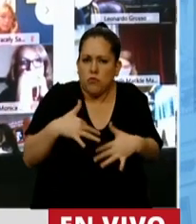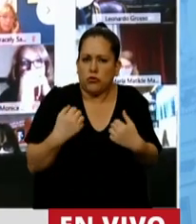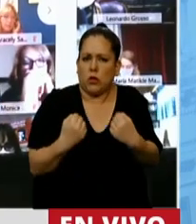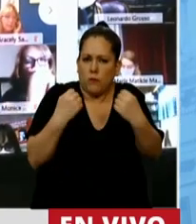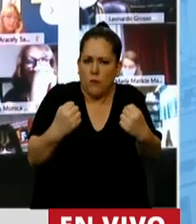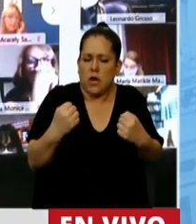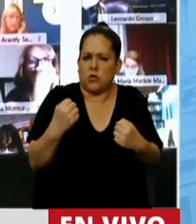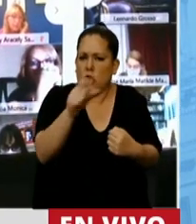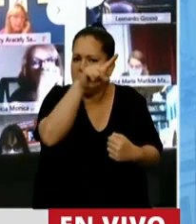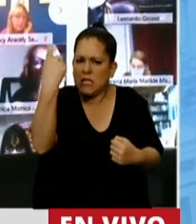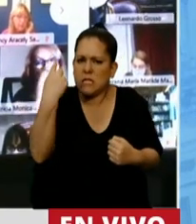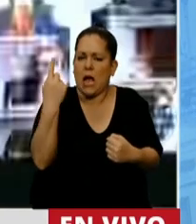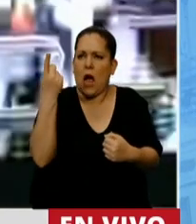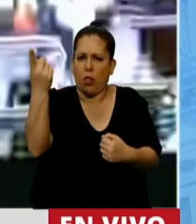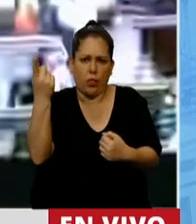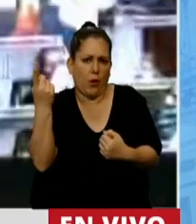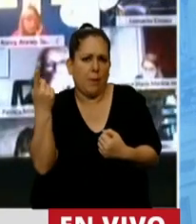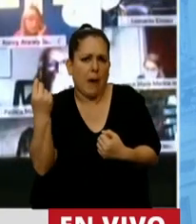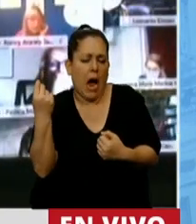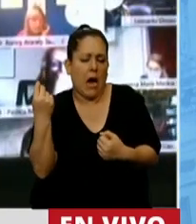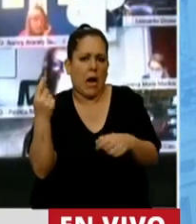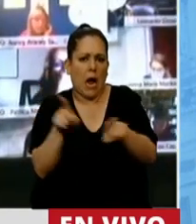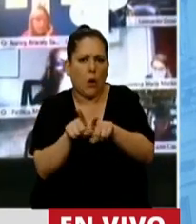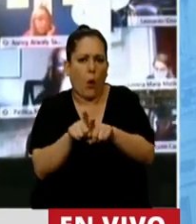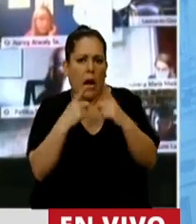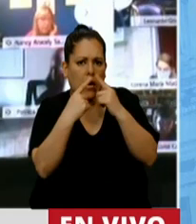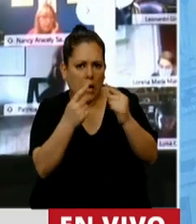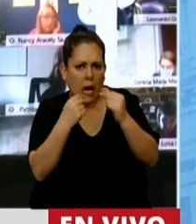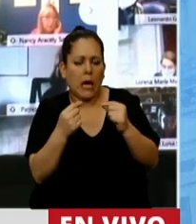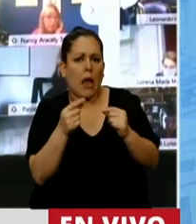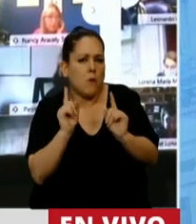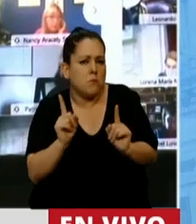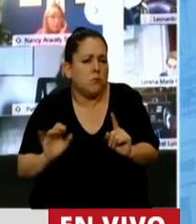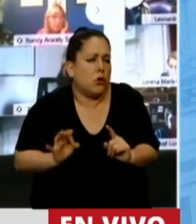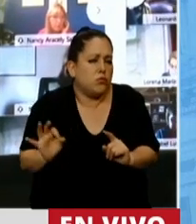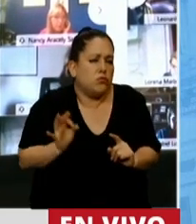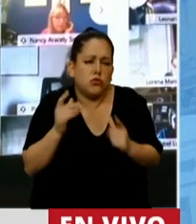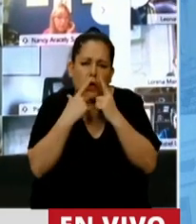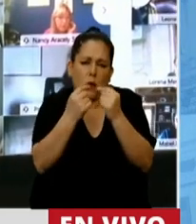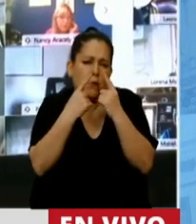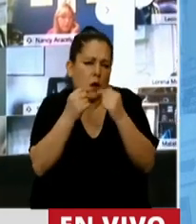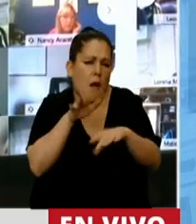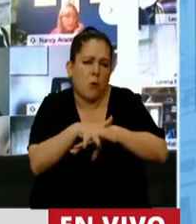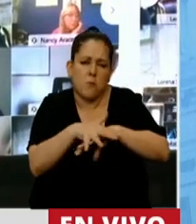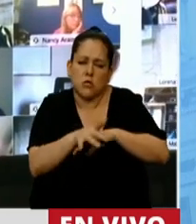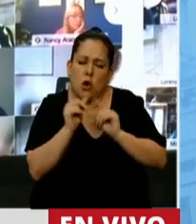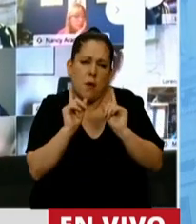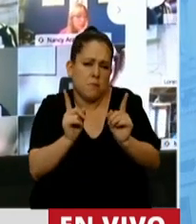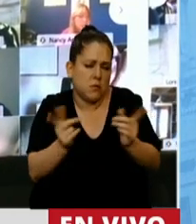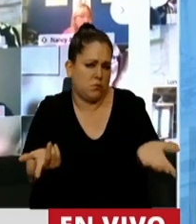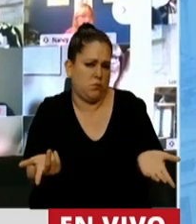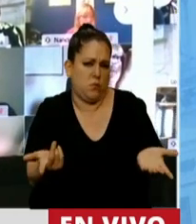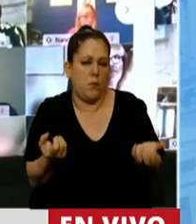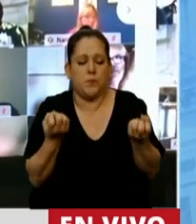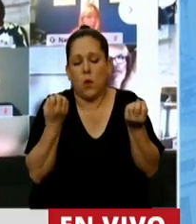Estado Nacional para poder receptar este reclamo antiguo de la provincia de Misiones. Señor Presidente,